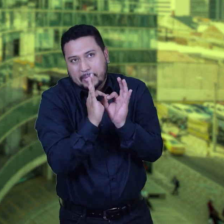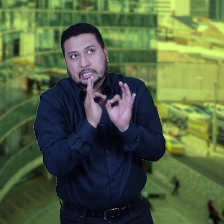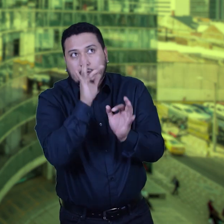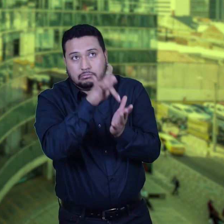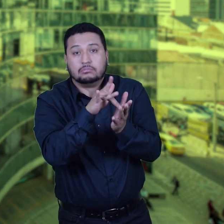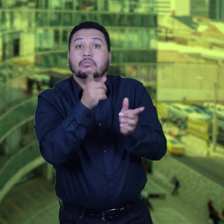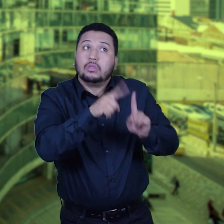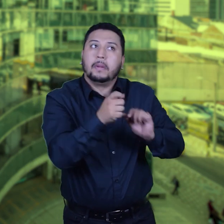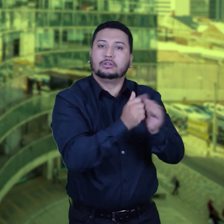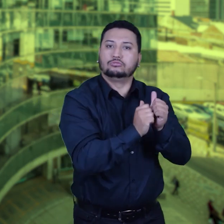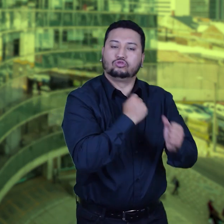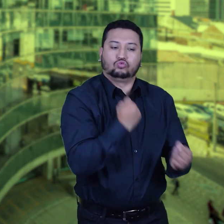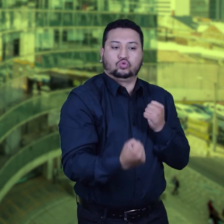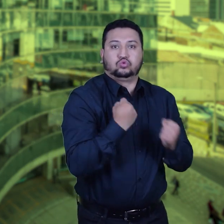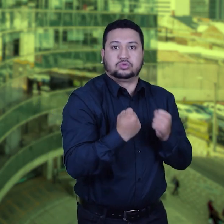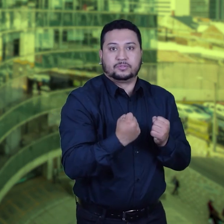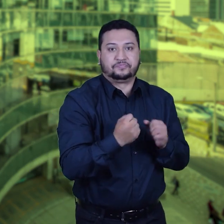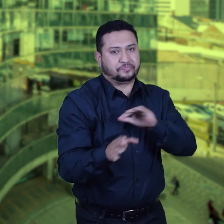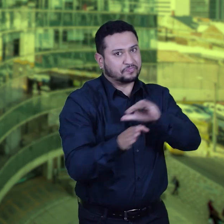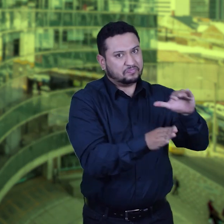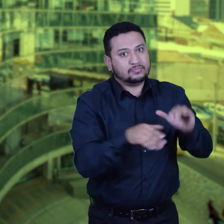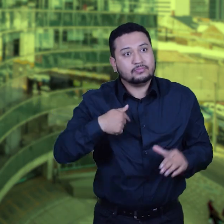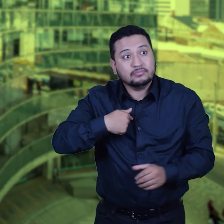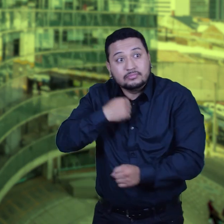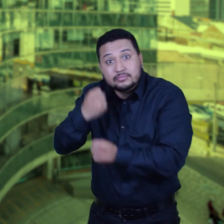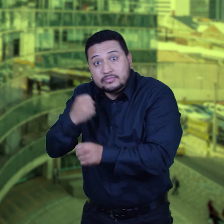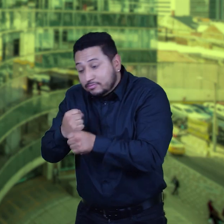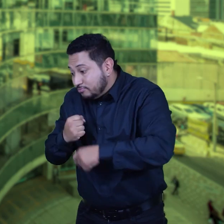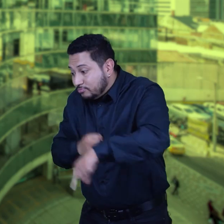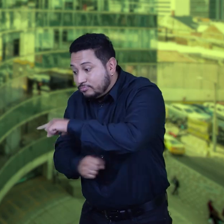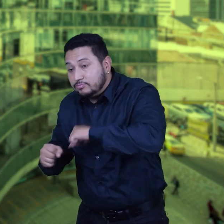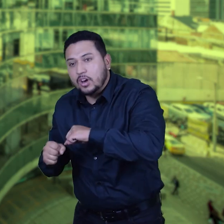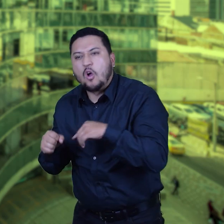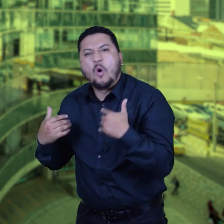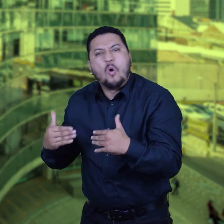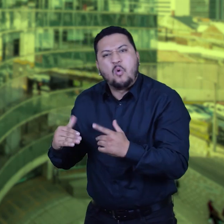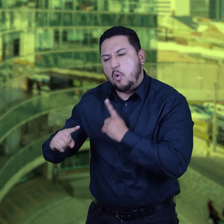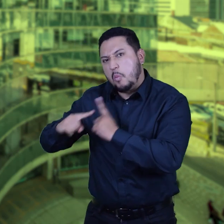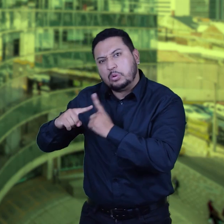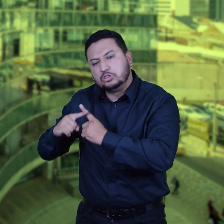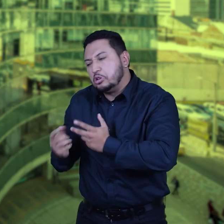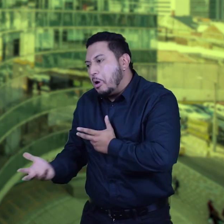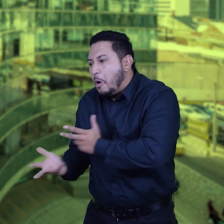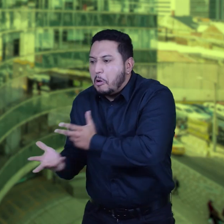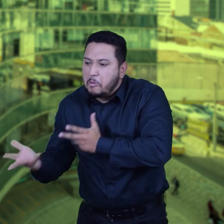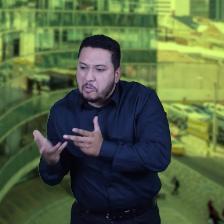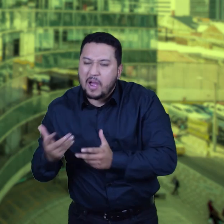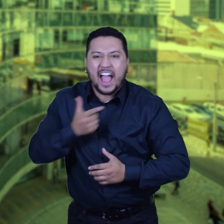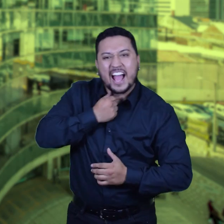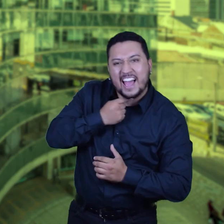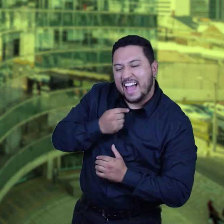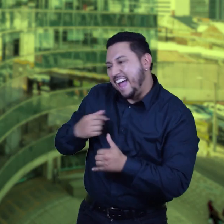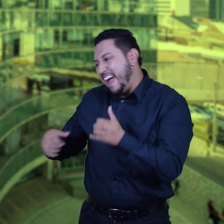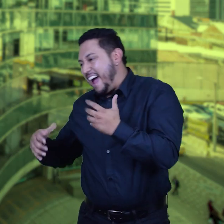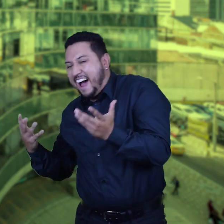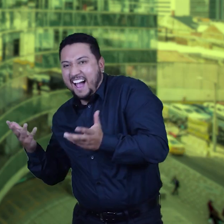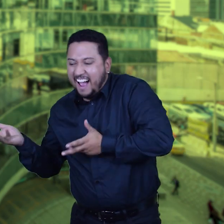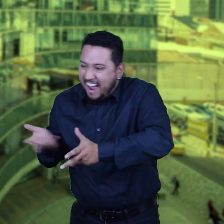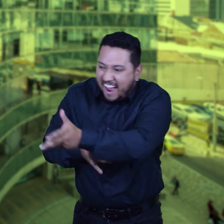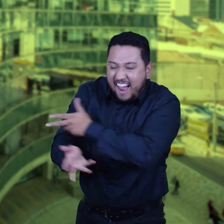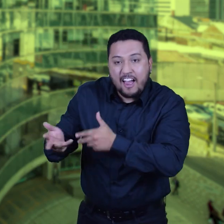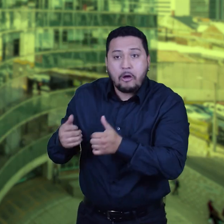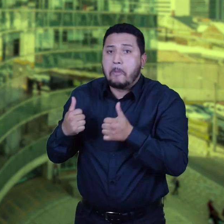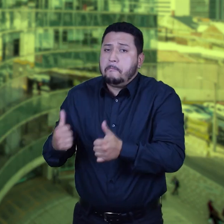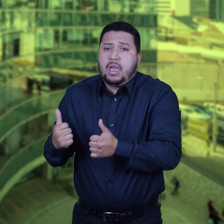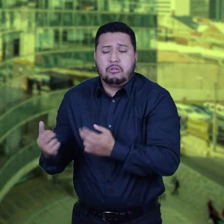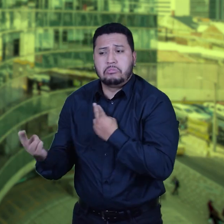bien con ellos. Nosotros somos como la recocha entre el grupo. O sea, nos han tratado y he